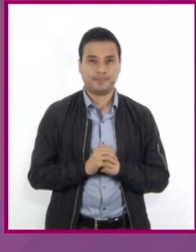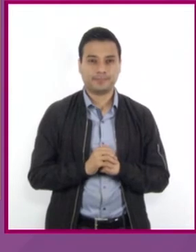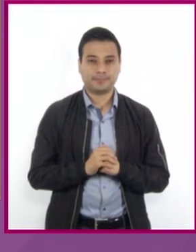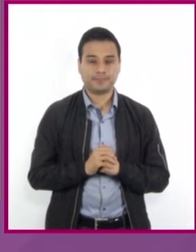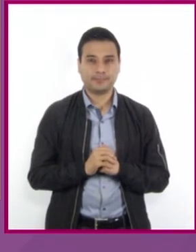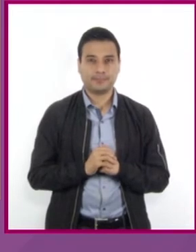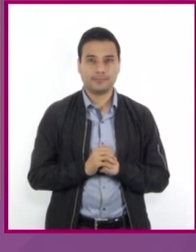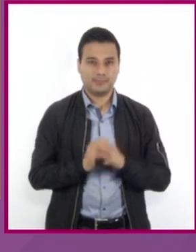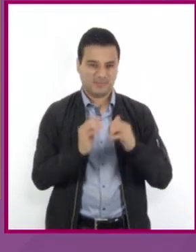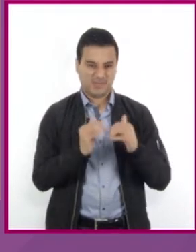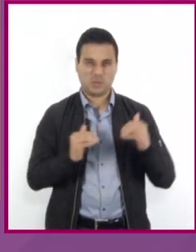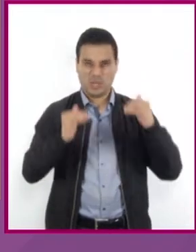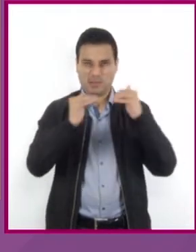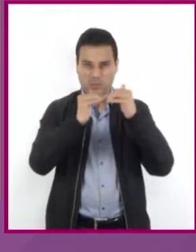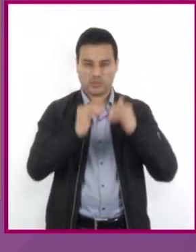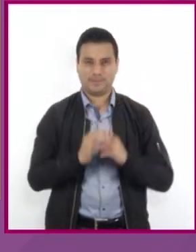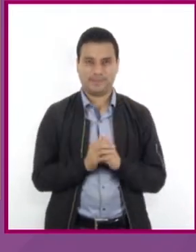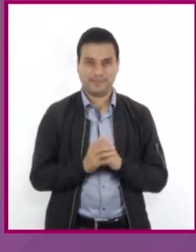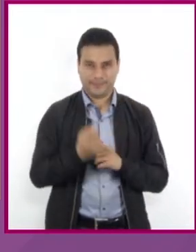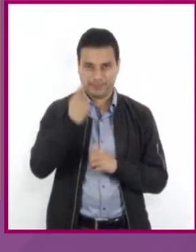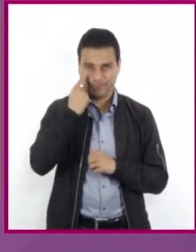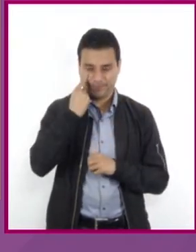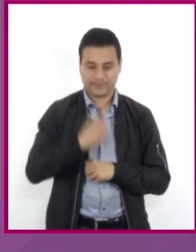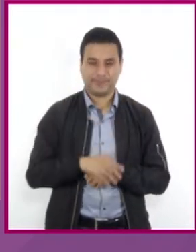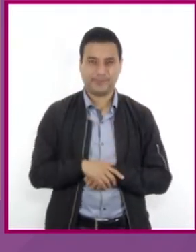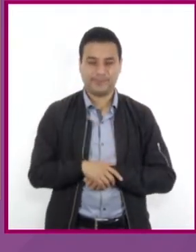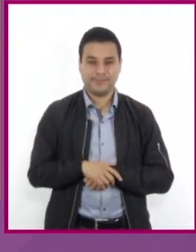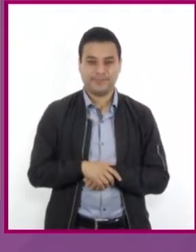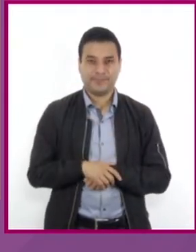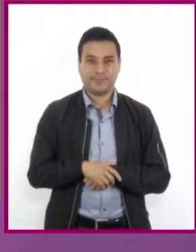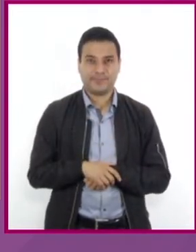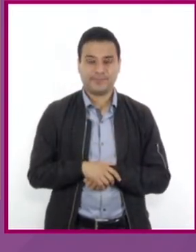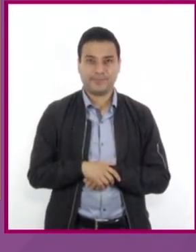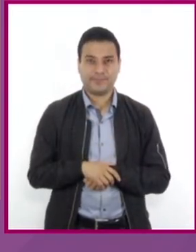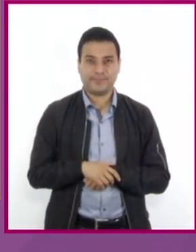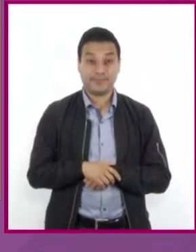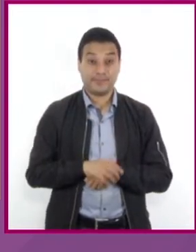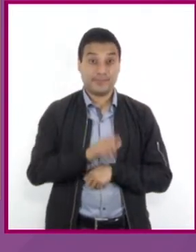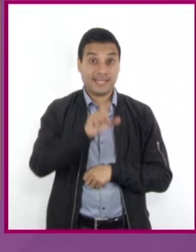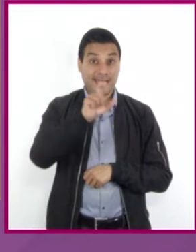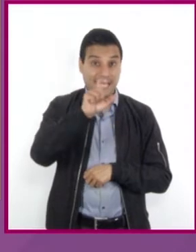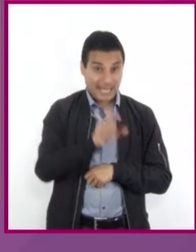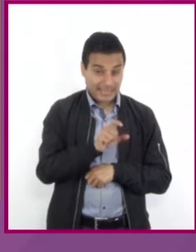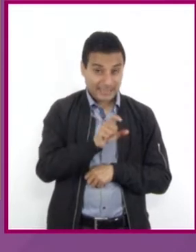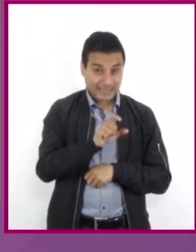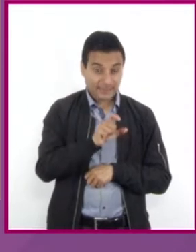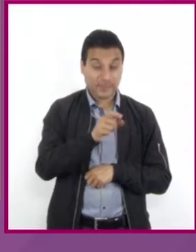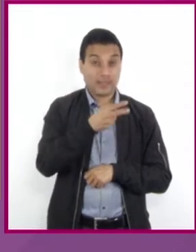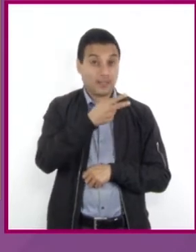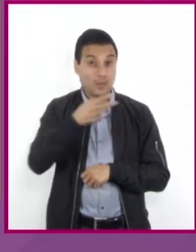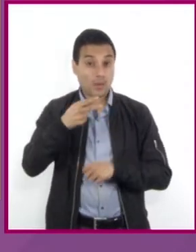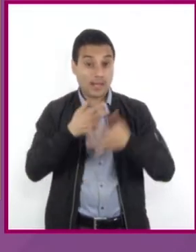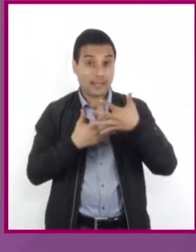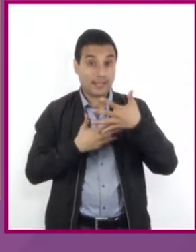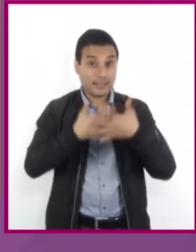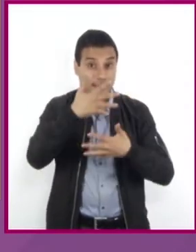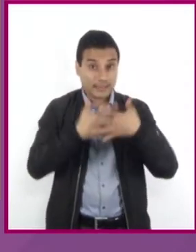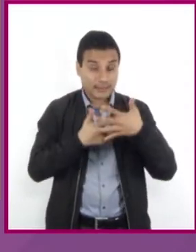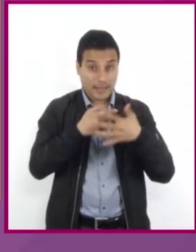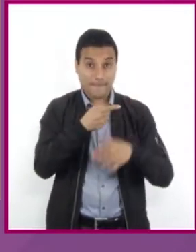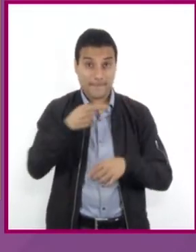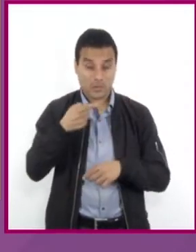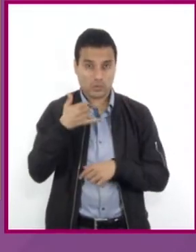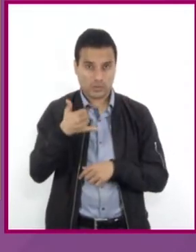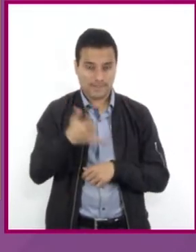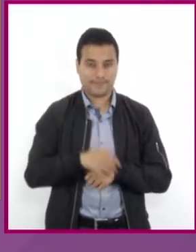Igualamos las ecuaciones despejadas, donde la primera ecuación es X es igual a 15 menos Y.